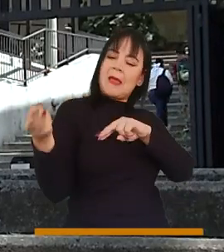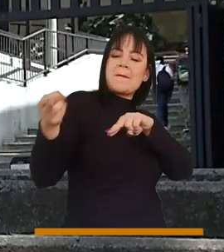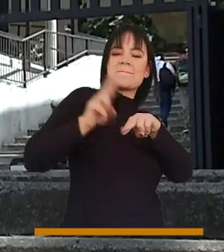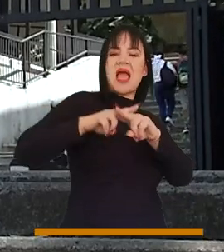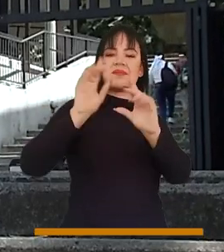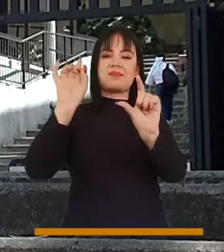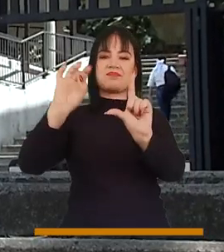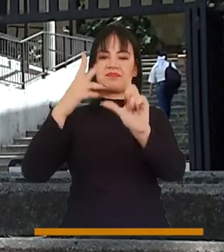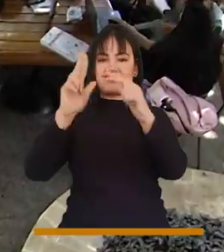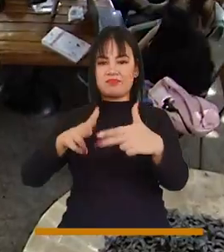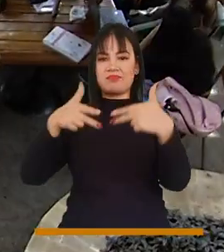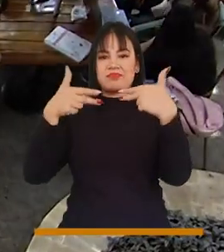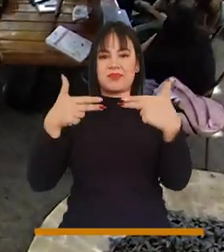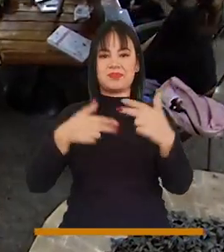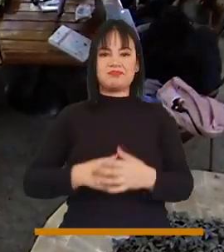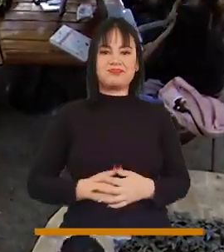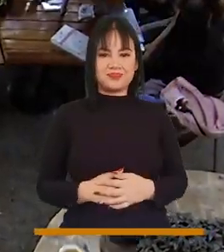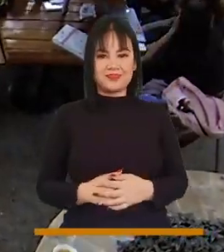100% virtual.